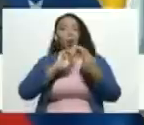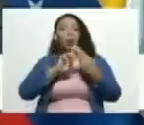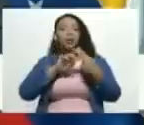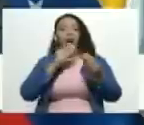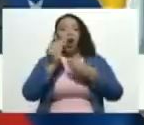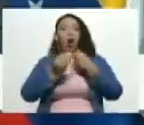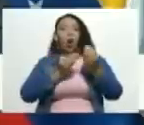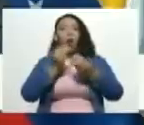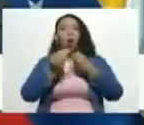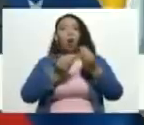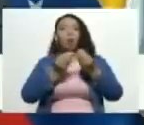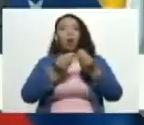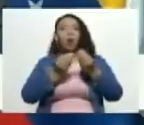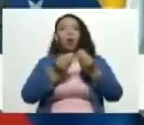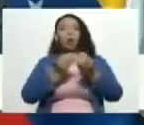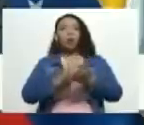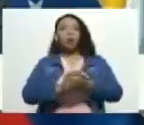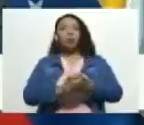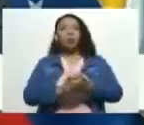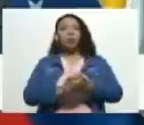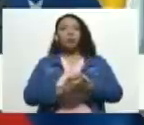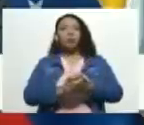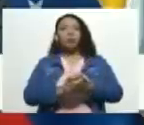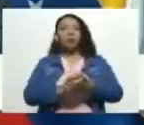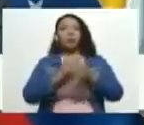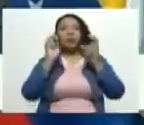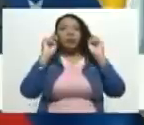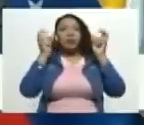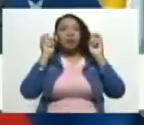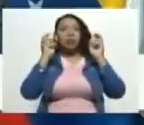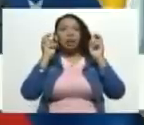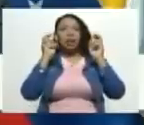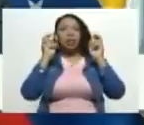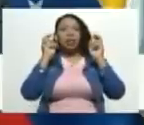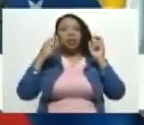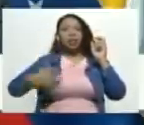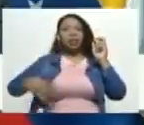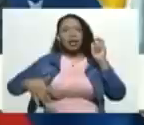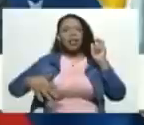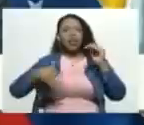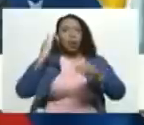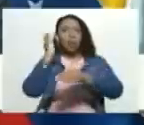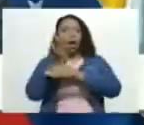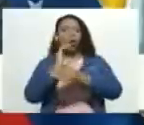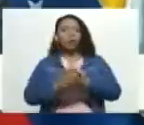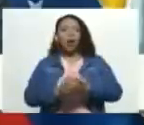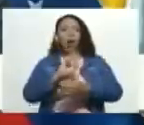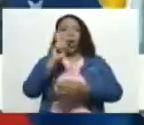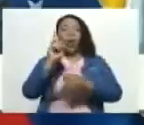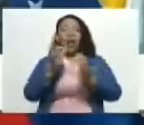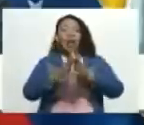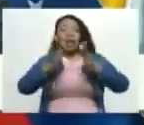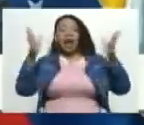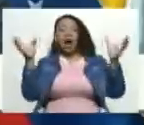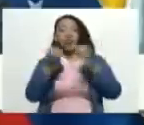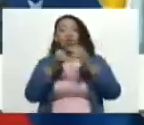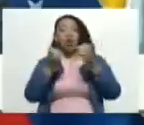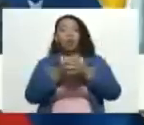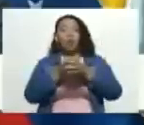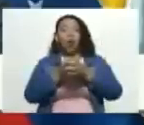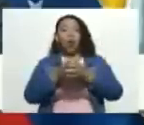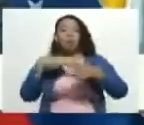según mis conceptos de derecho penal, como una megabanda de delincuencia